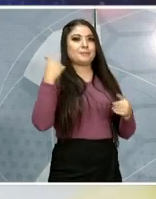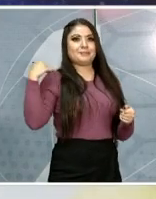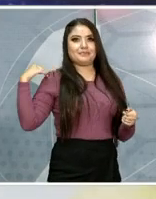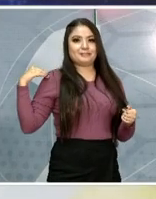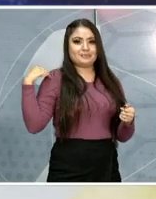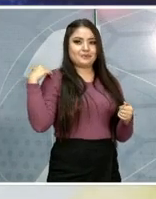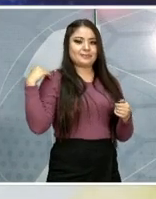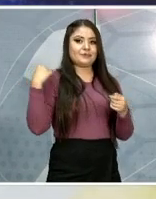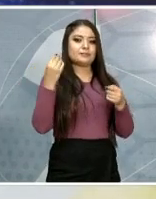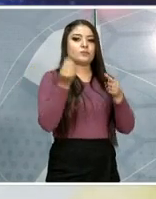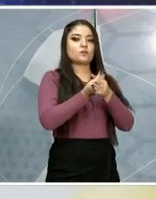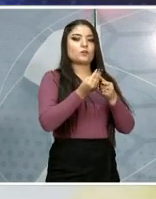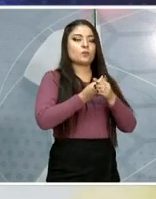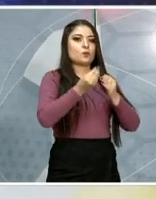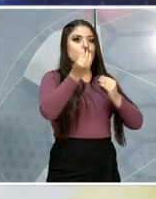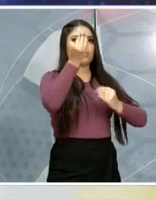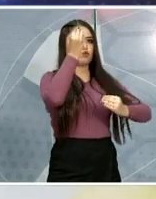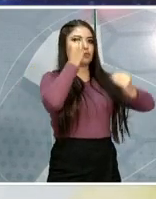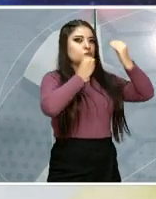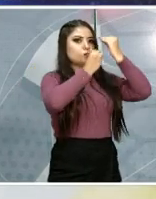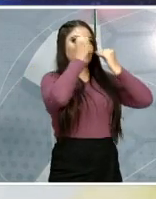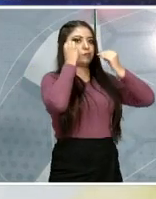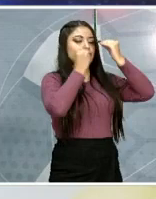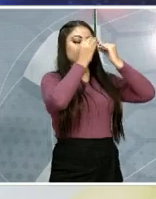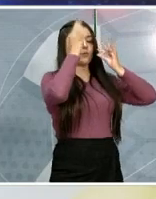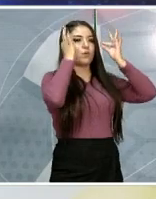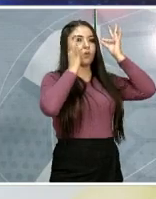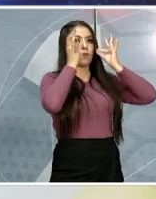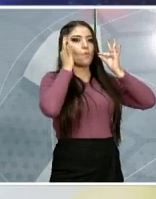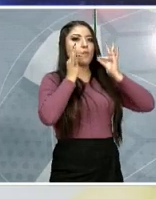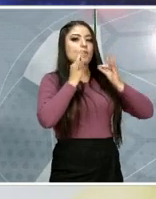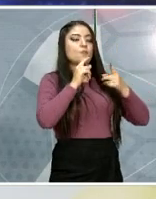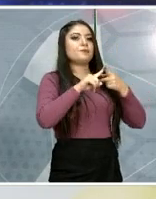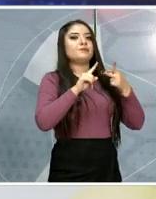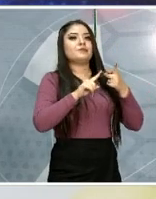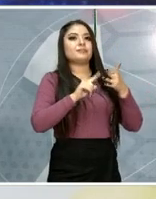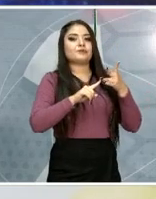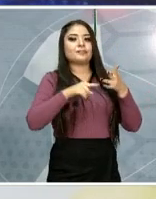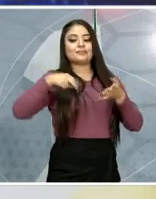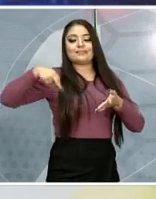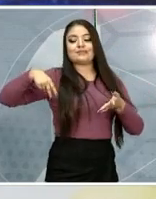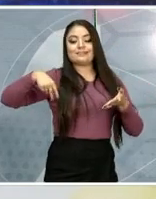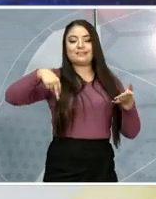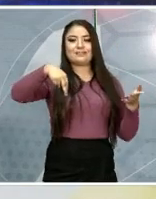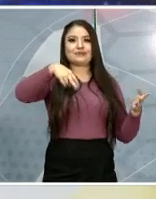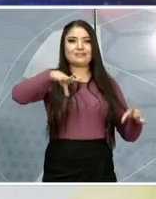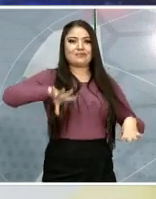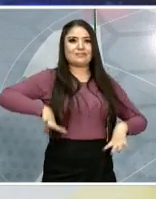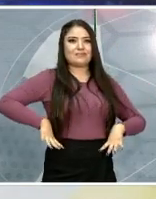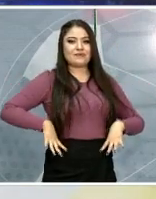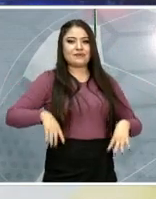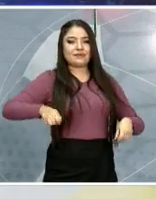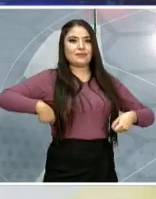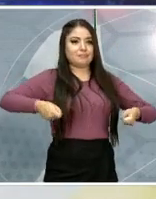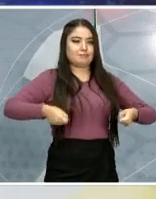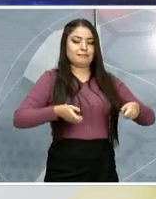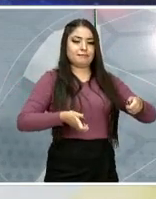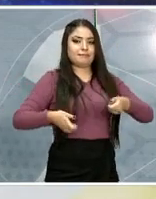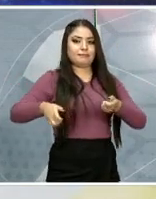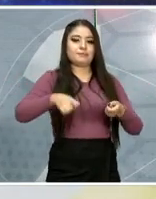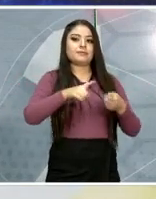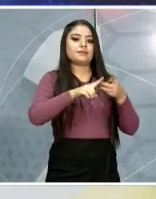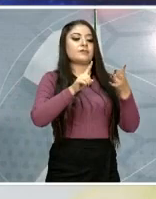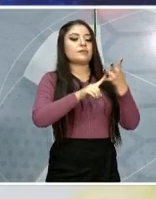perdón, de automaquillaje, de pasarela, de oratoria, vamos a tener de todo tipo de